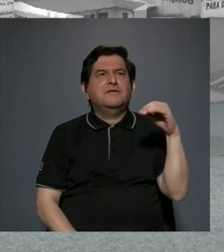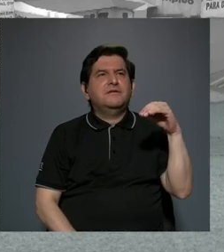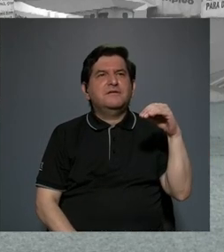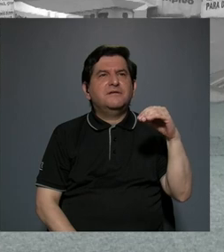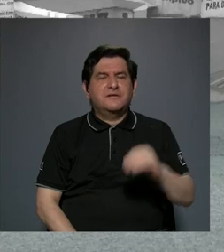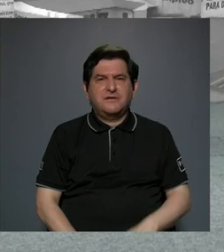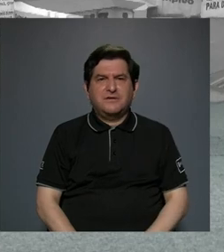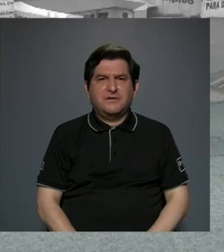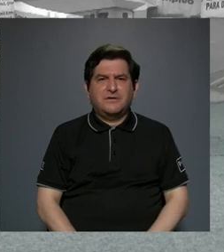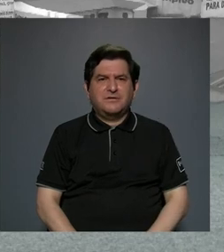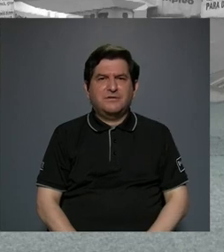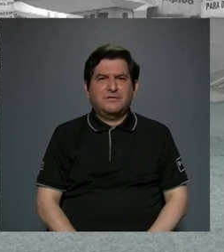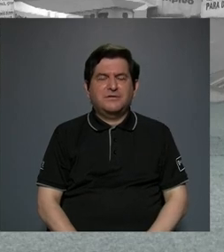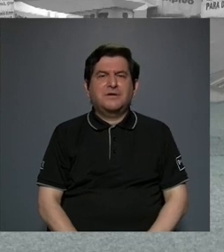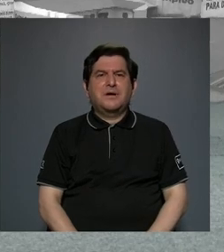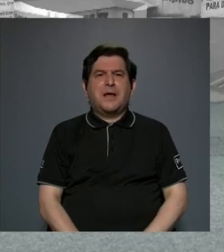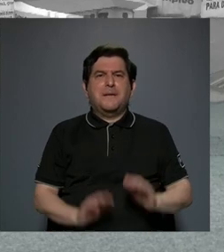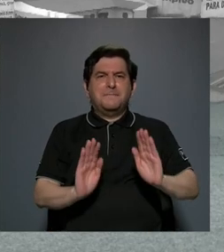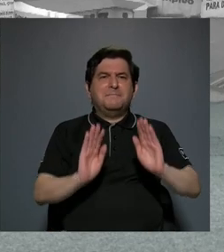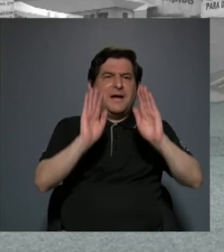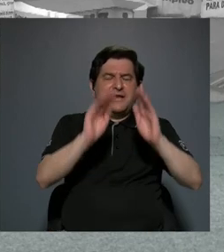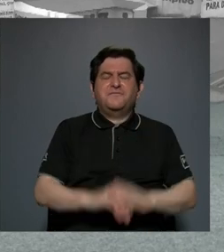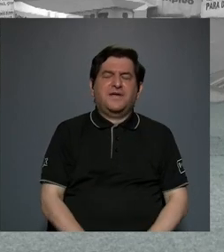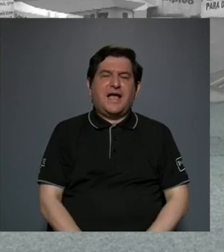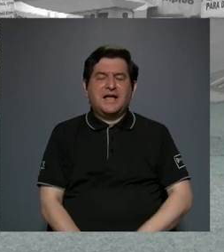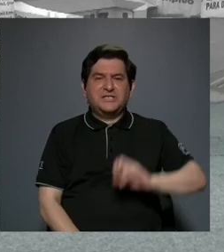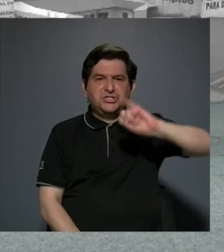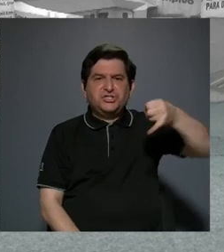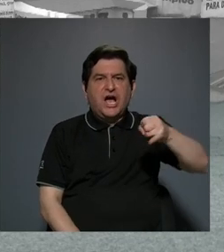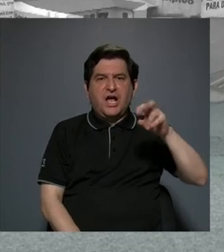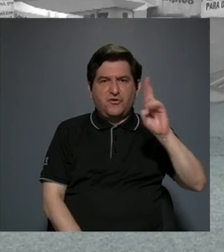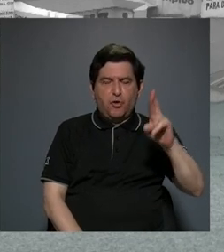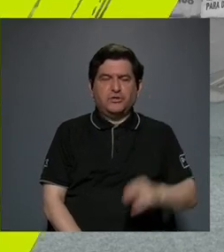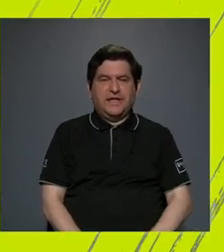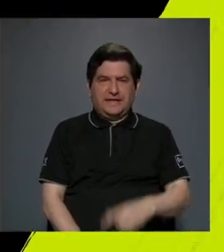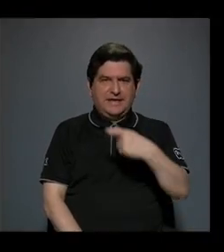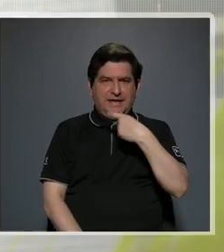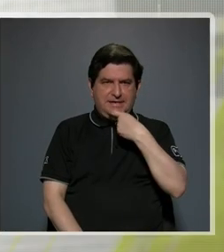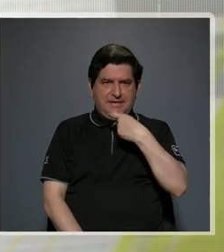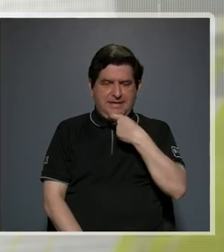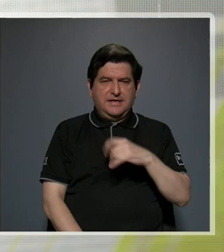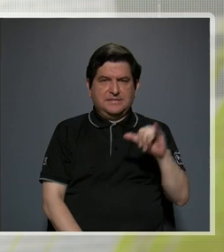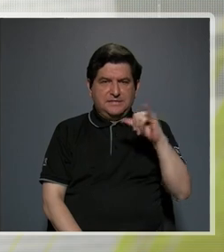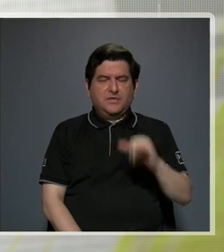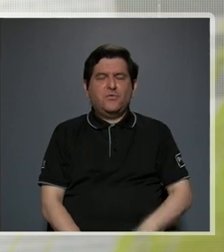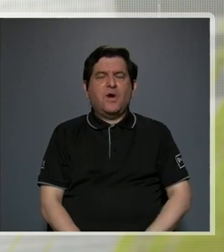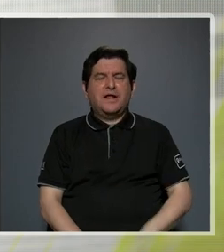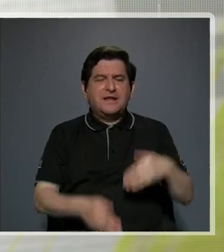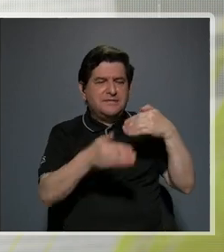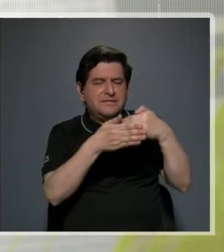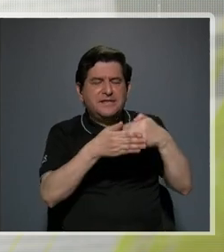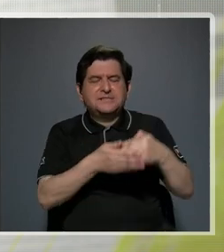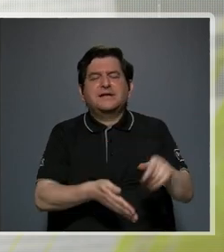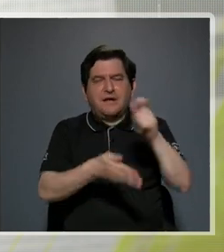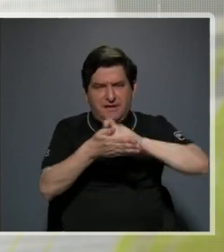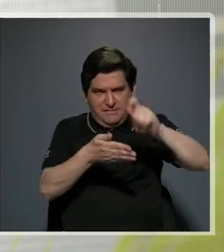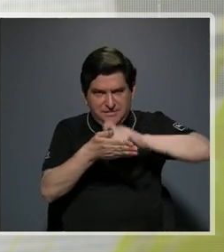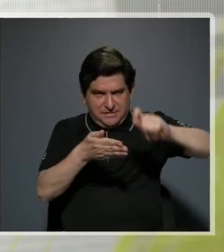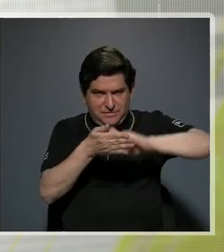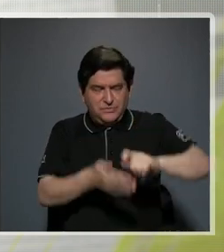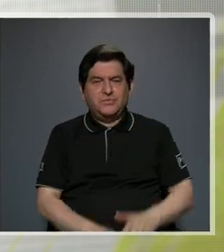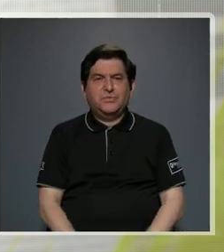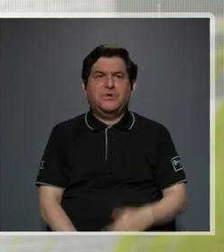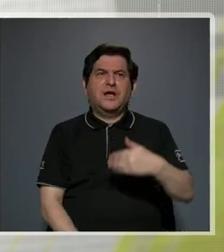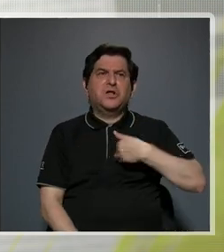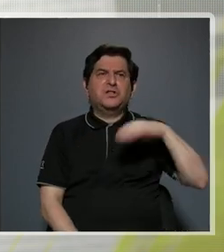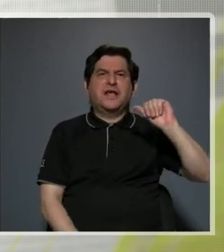Magnífica de John Rutter una obra inglesa también de composición más reciente. Eso lo tenemos